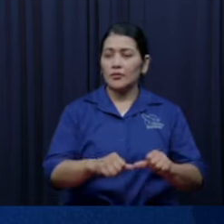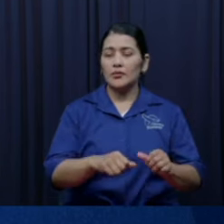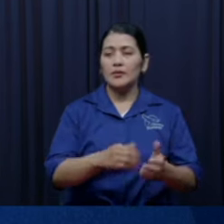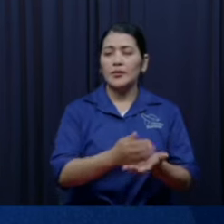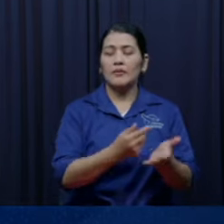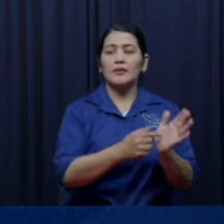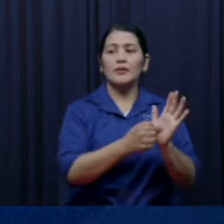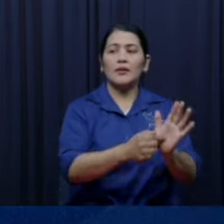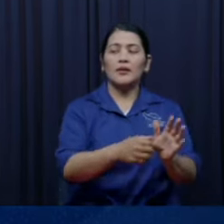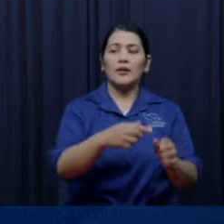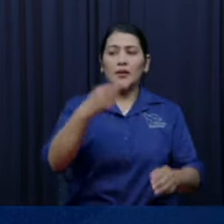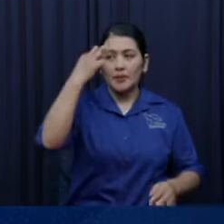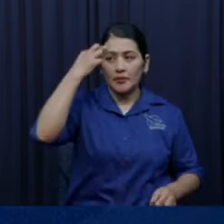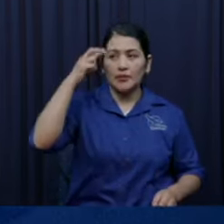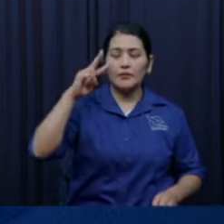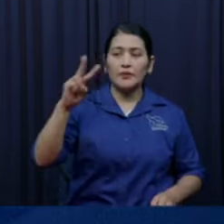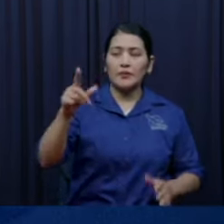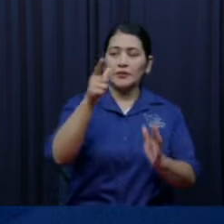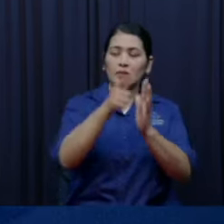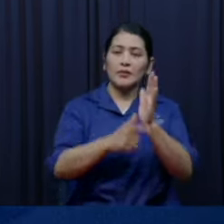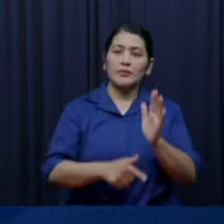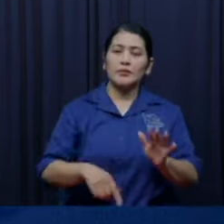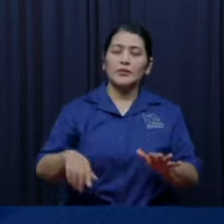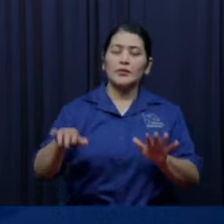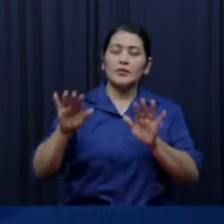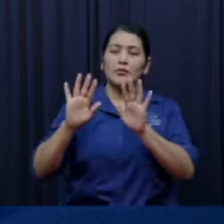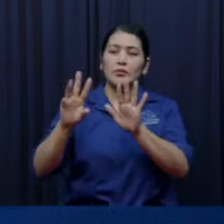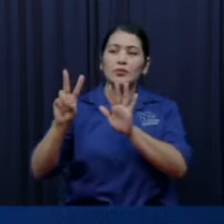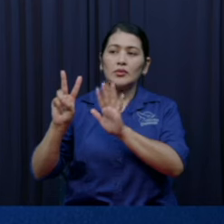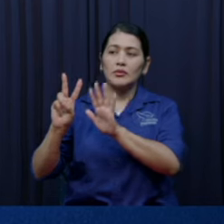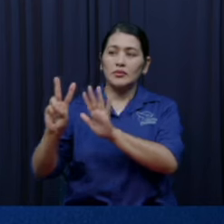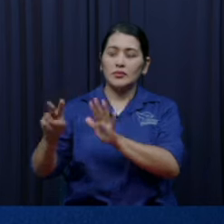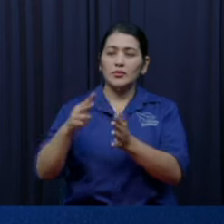y su boca llama a los golpes